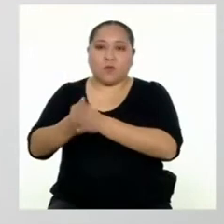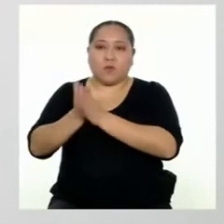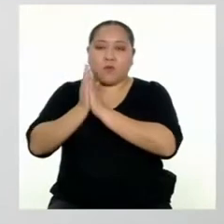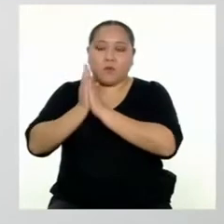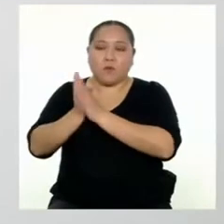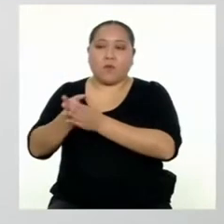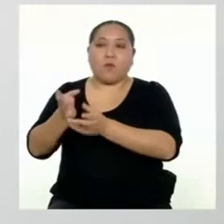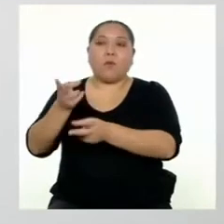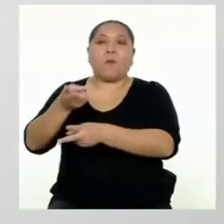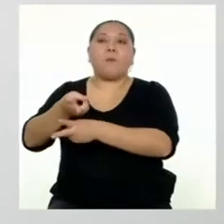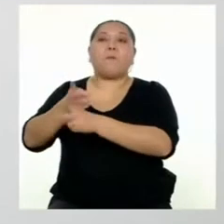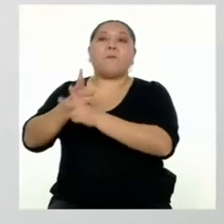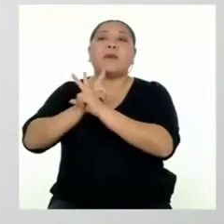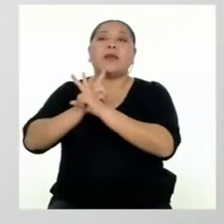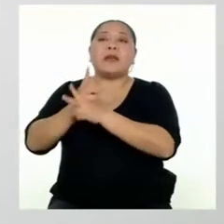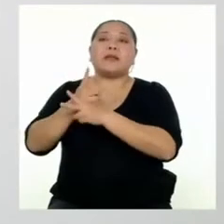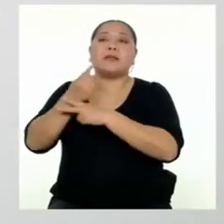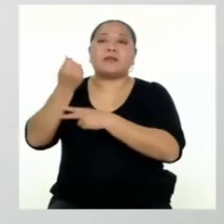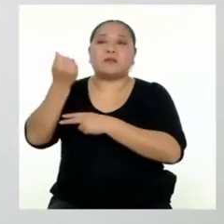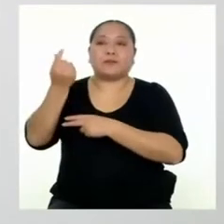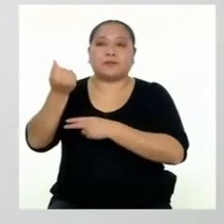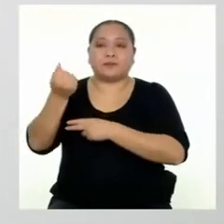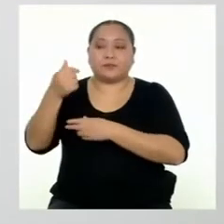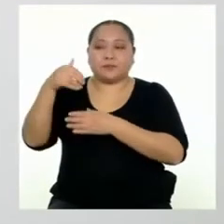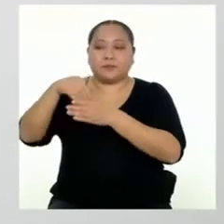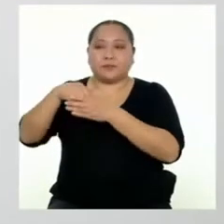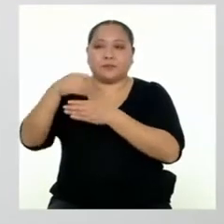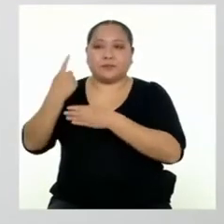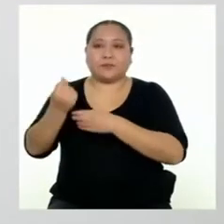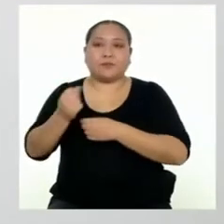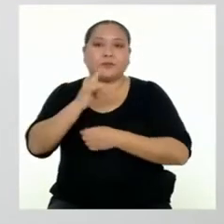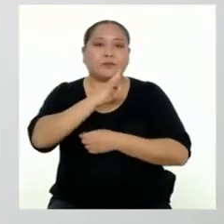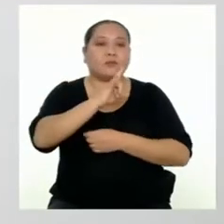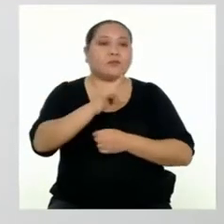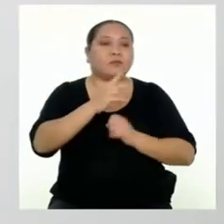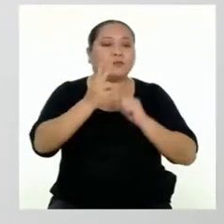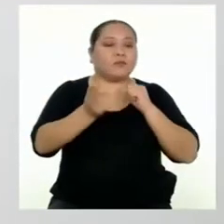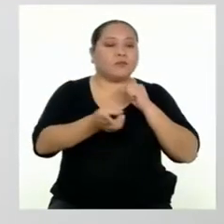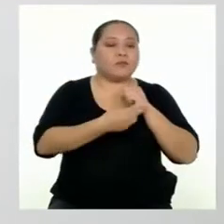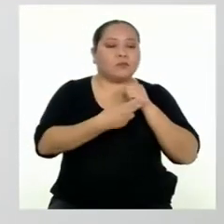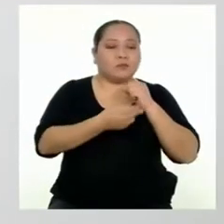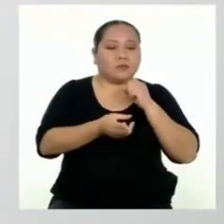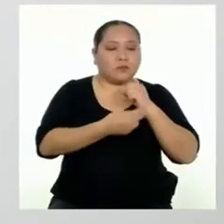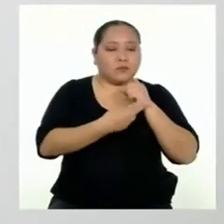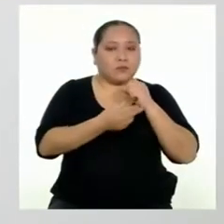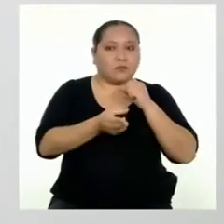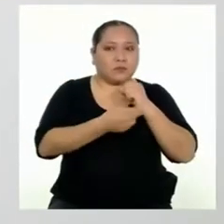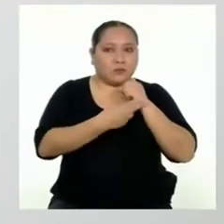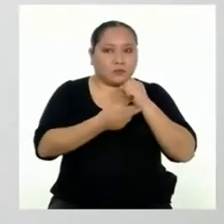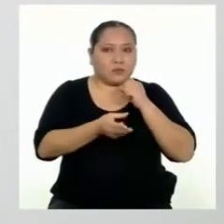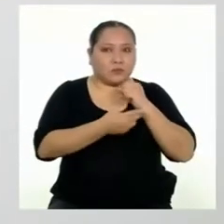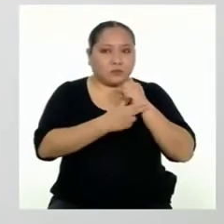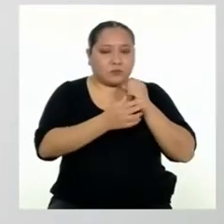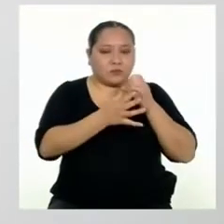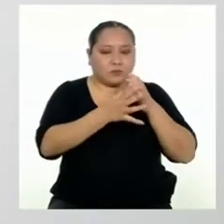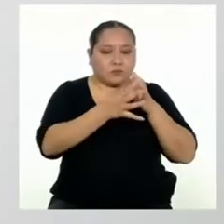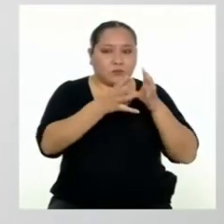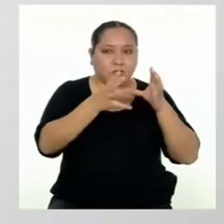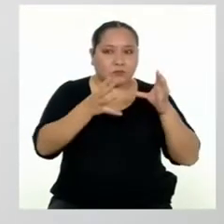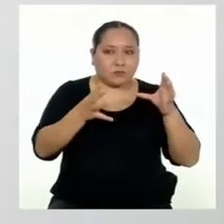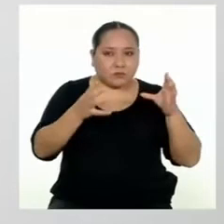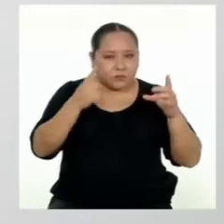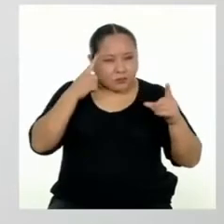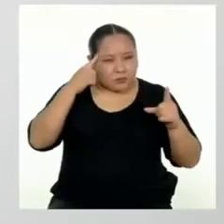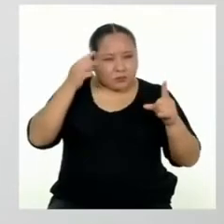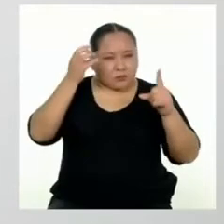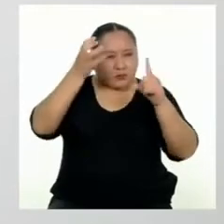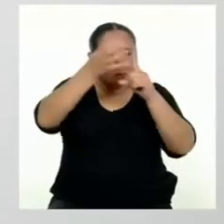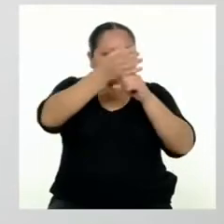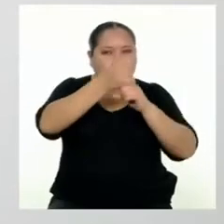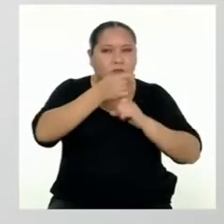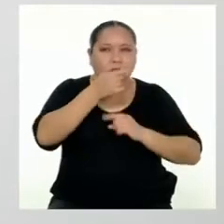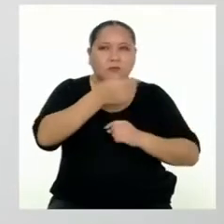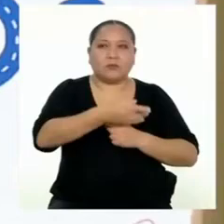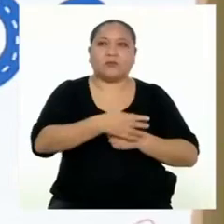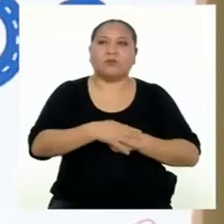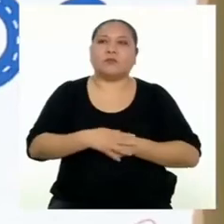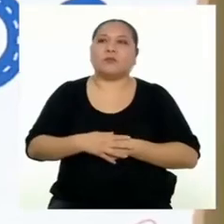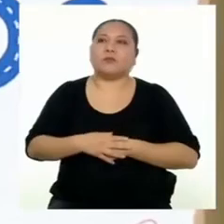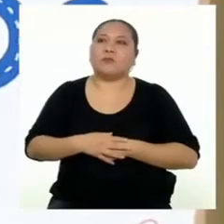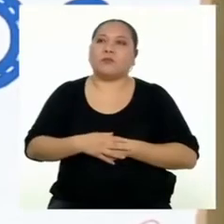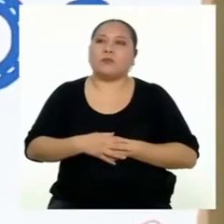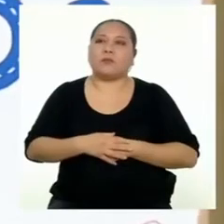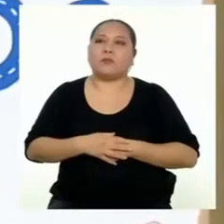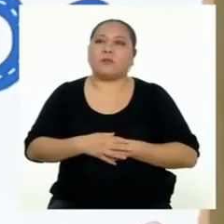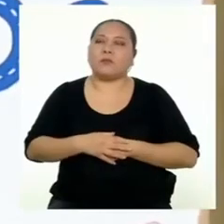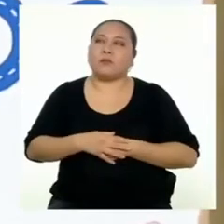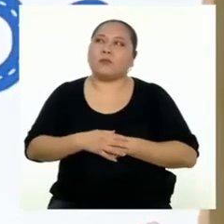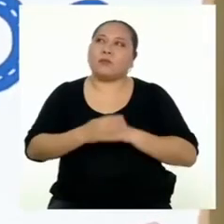entidad financiera o utilizar los ahorros que has ido racionalizando para alcanzar este objetivo.